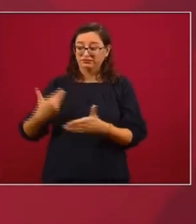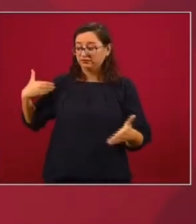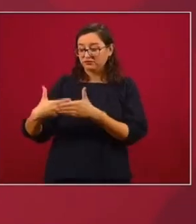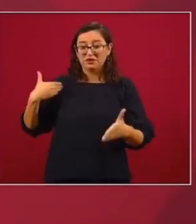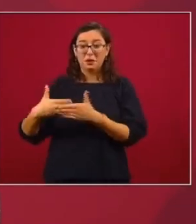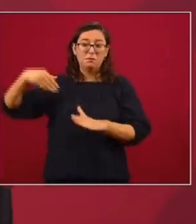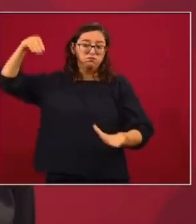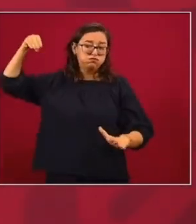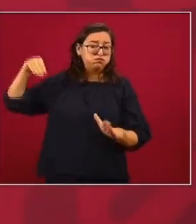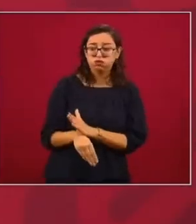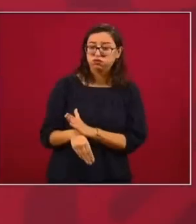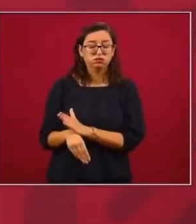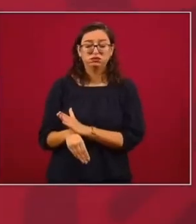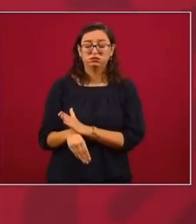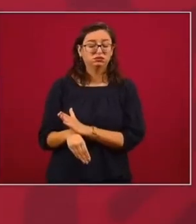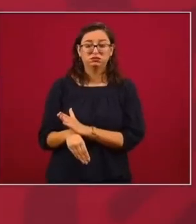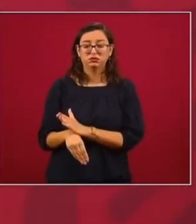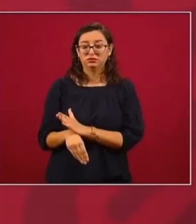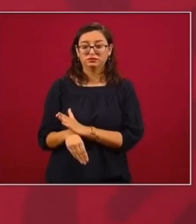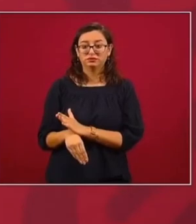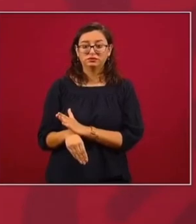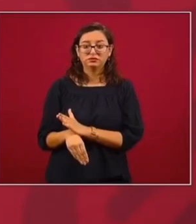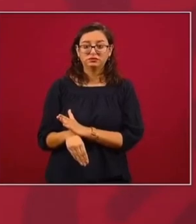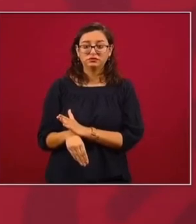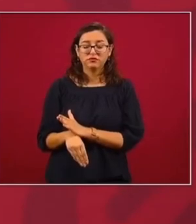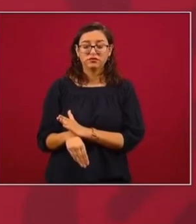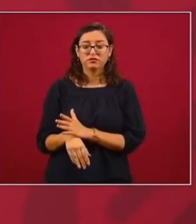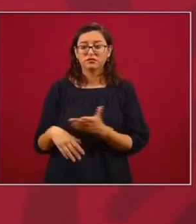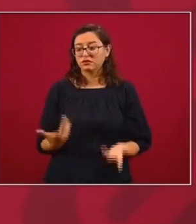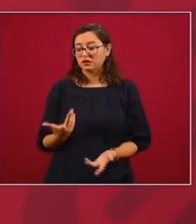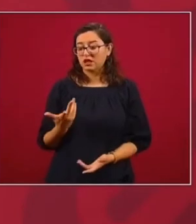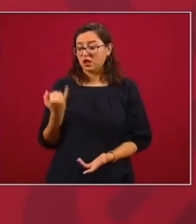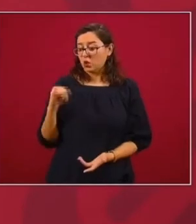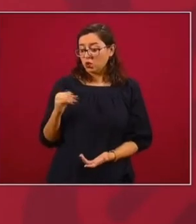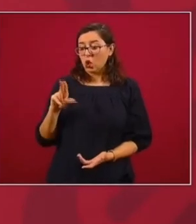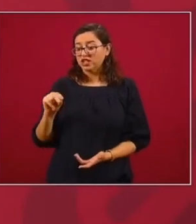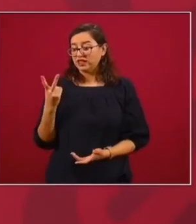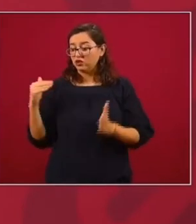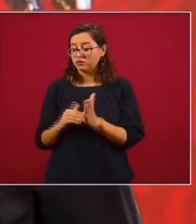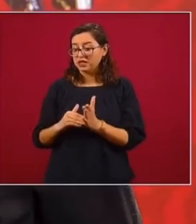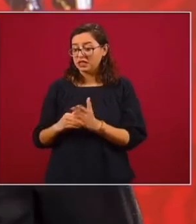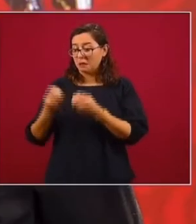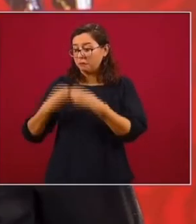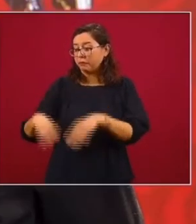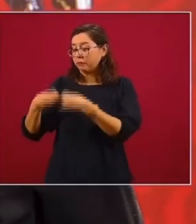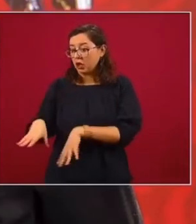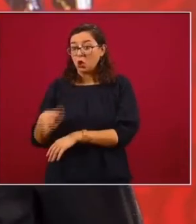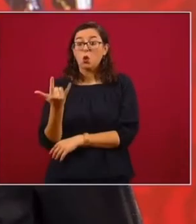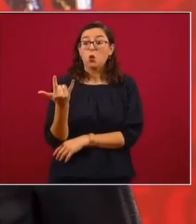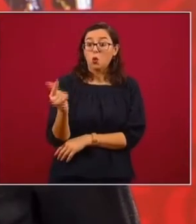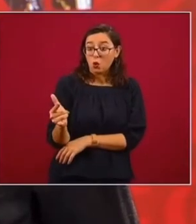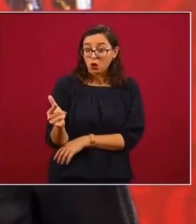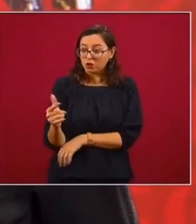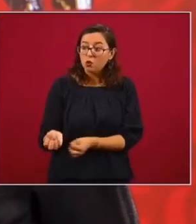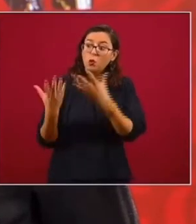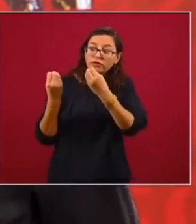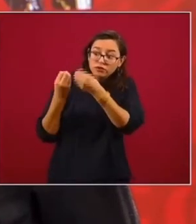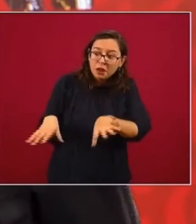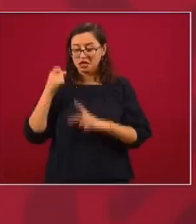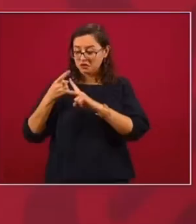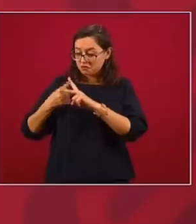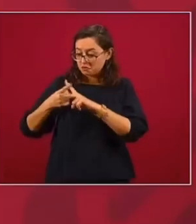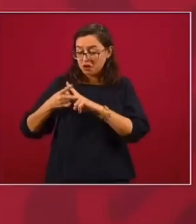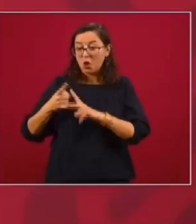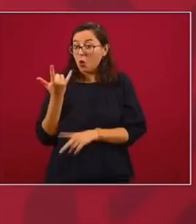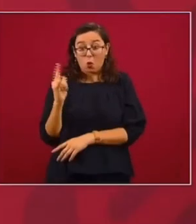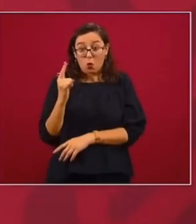en el caso del empleo hasta 82.000 plazas perdidas en junio, ya julio prácticamente no hay pérdida de